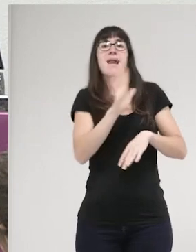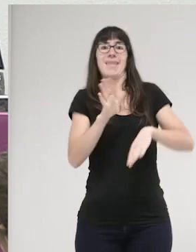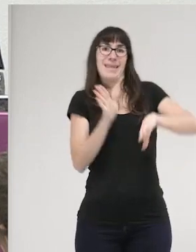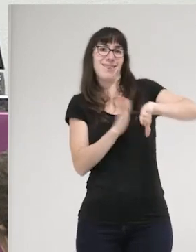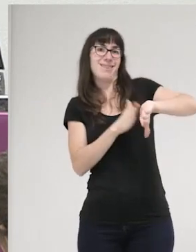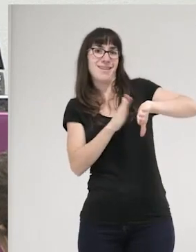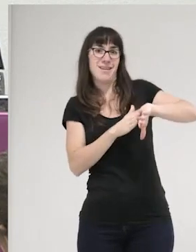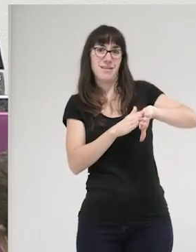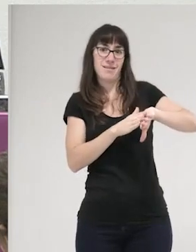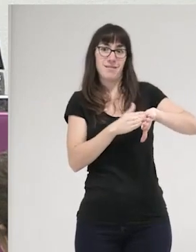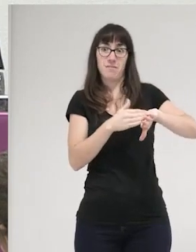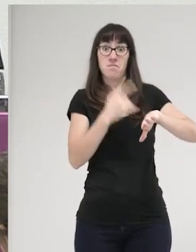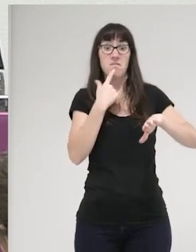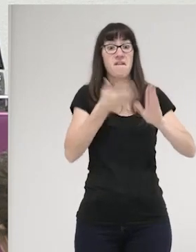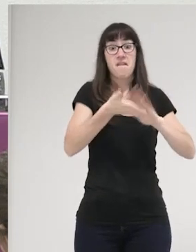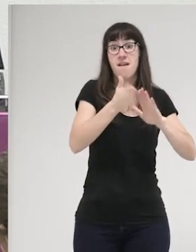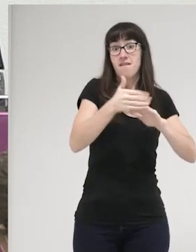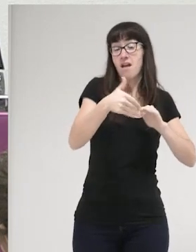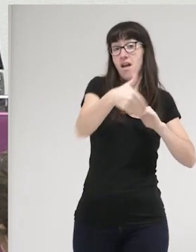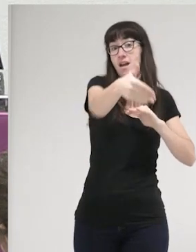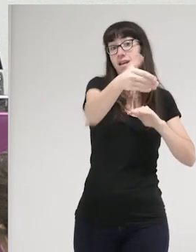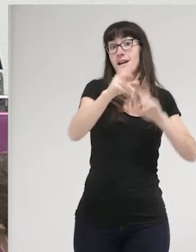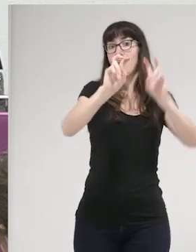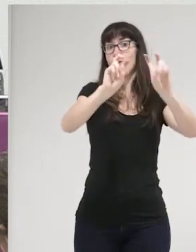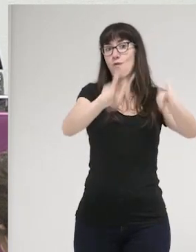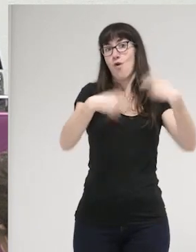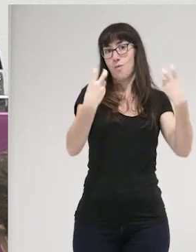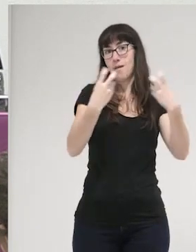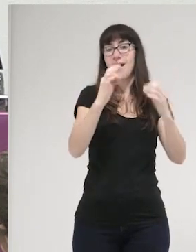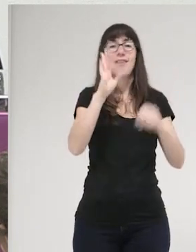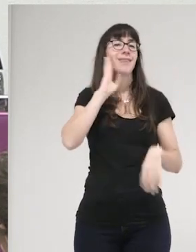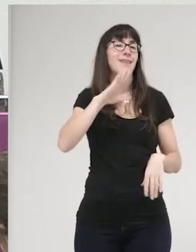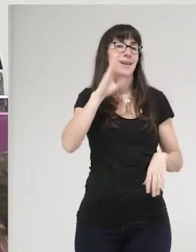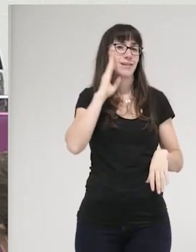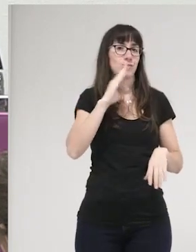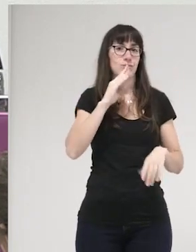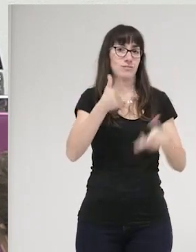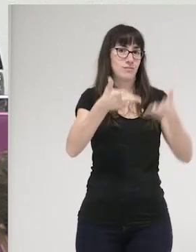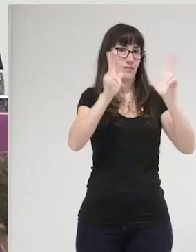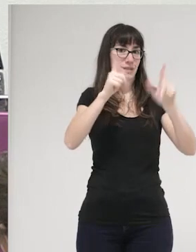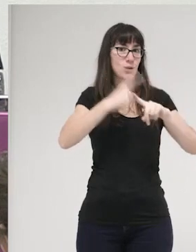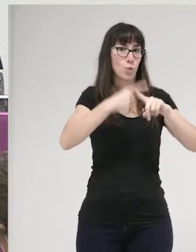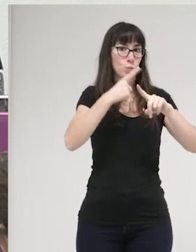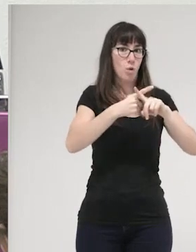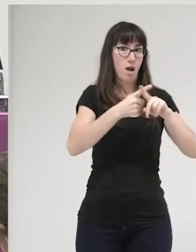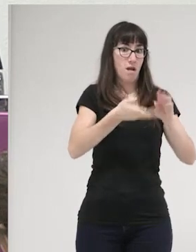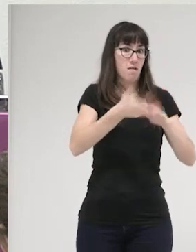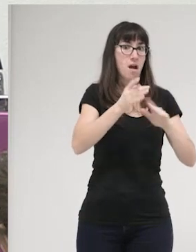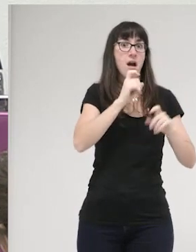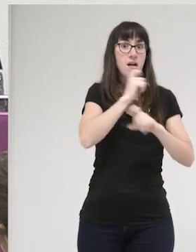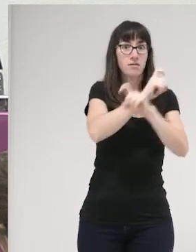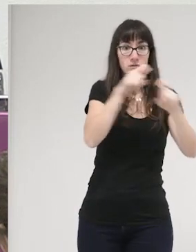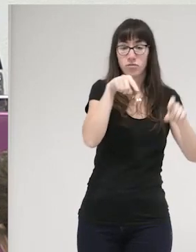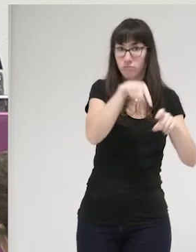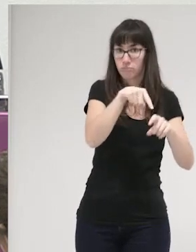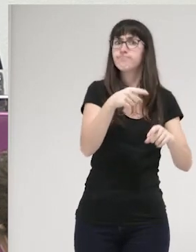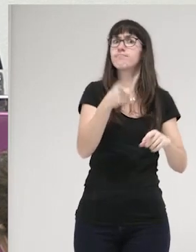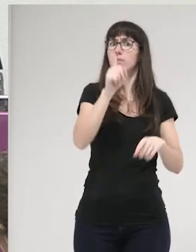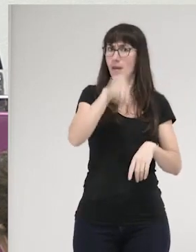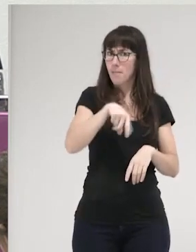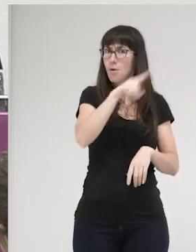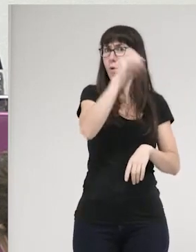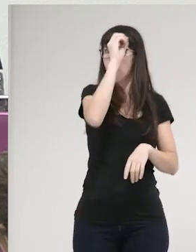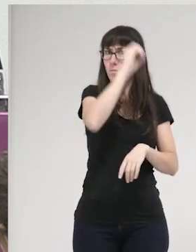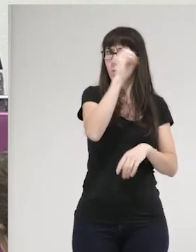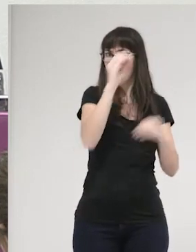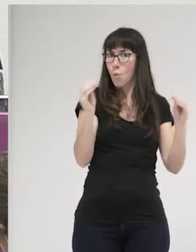la reforma o la futura reforma de los delitos contra la libertad sexual. Lo repiten los penalistas y los jueces cuando